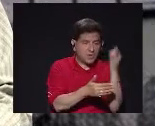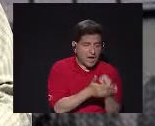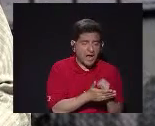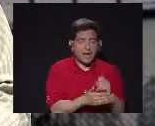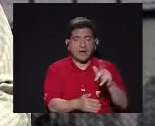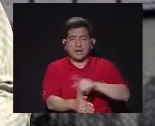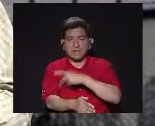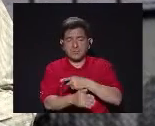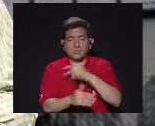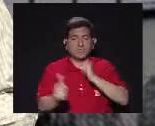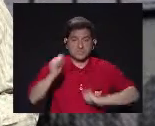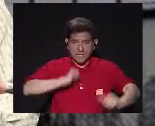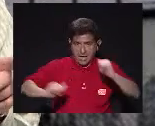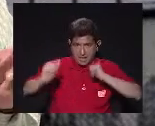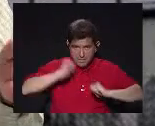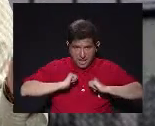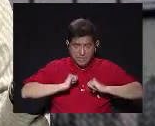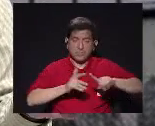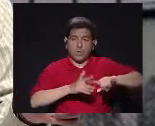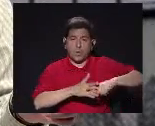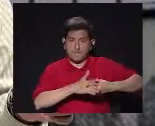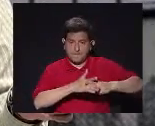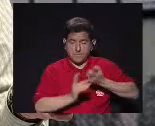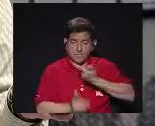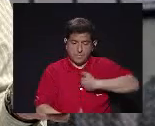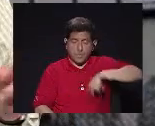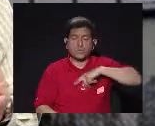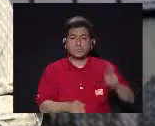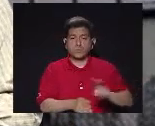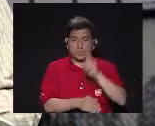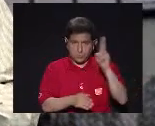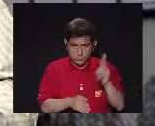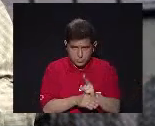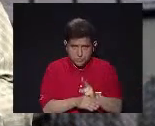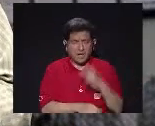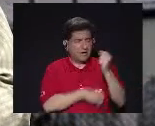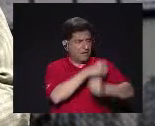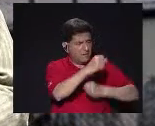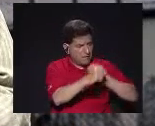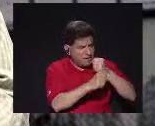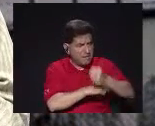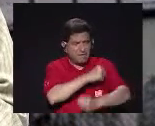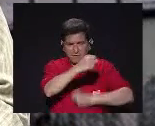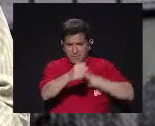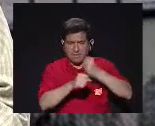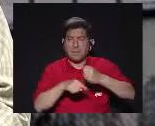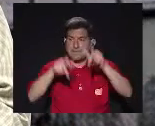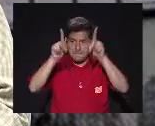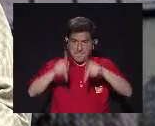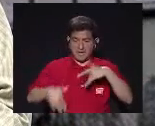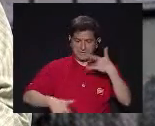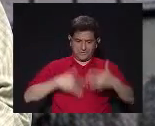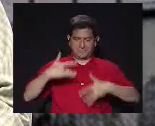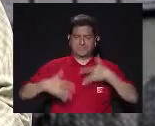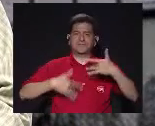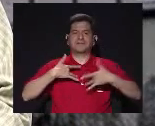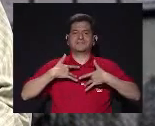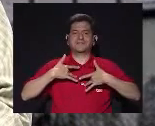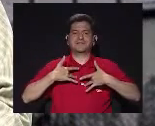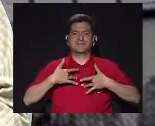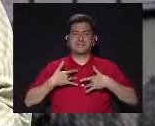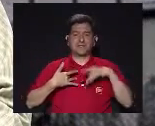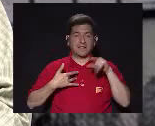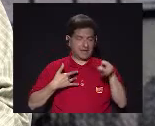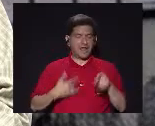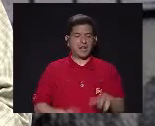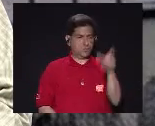El arte La poesía Y el teatro Son mecanismos Que nosotros Hemos utilizado Durante algunos años Para que